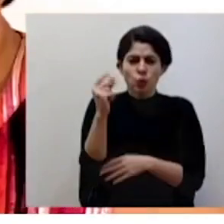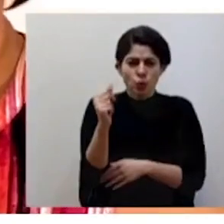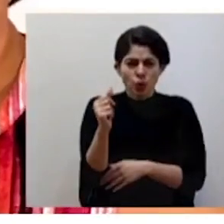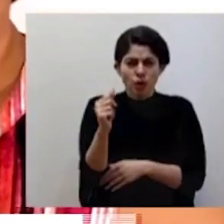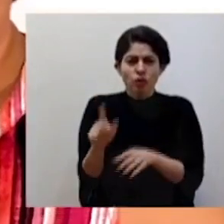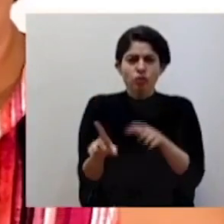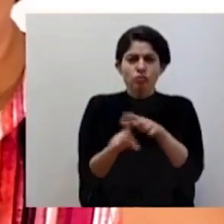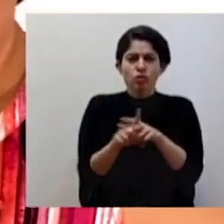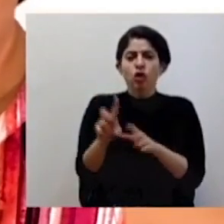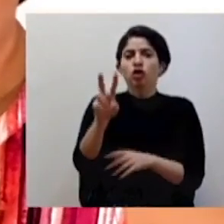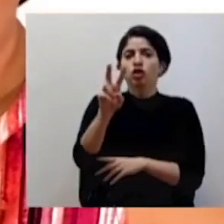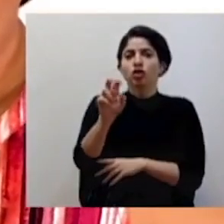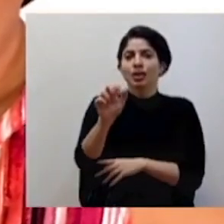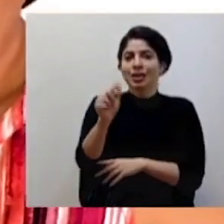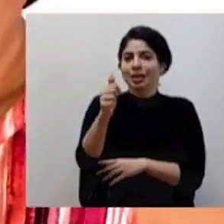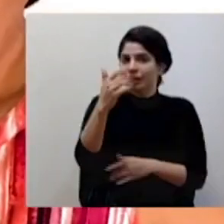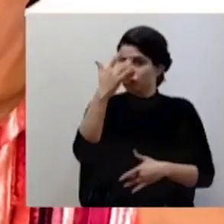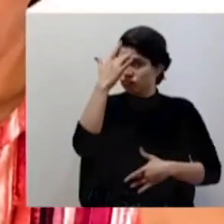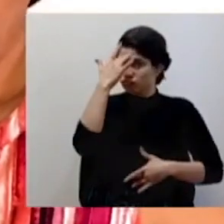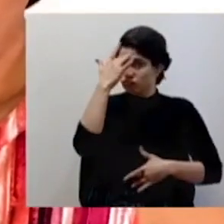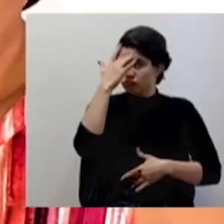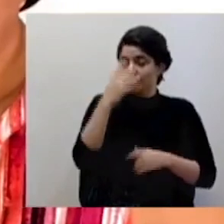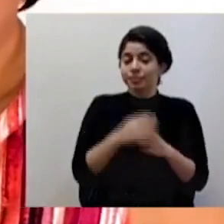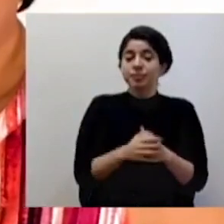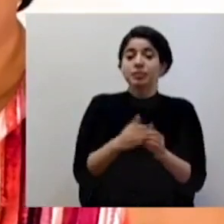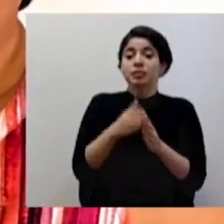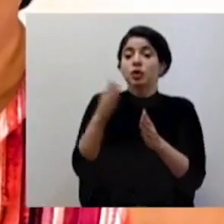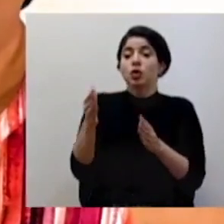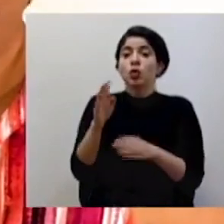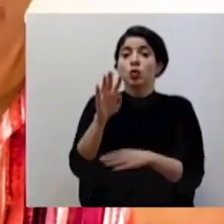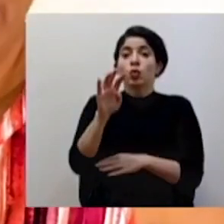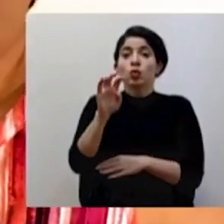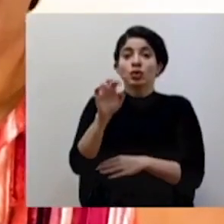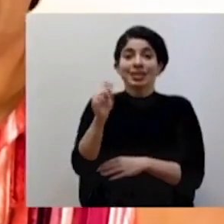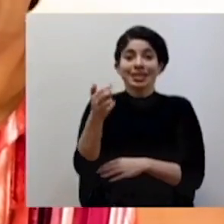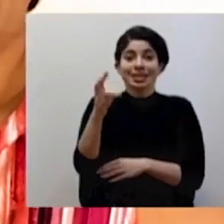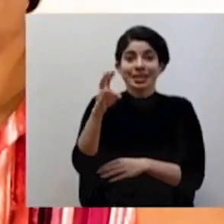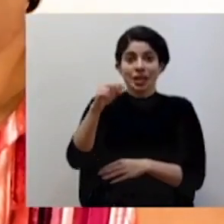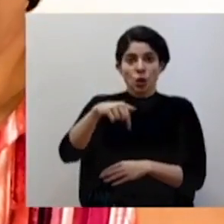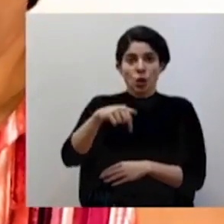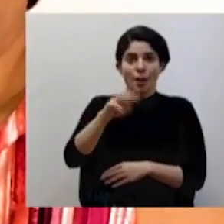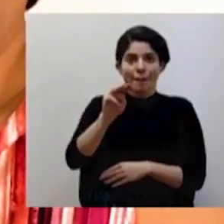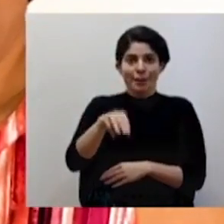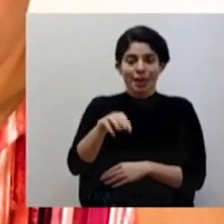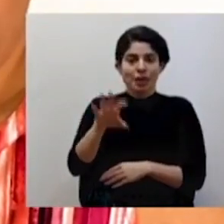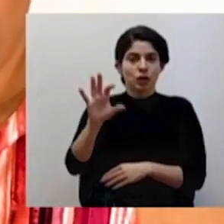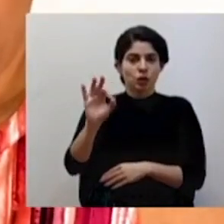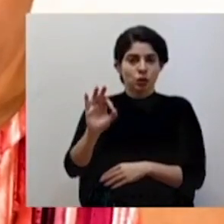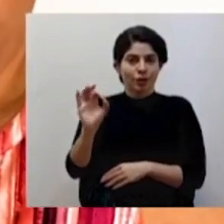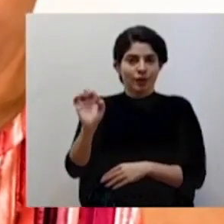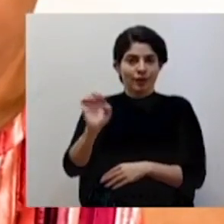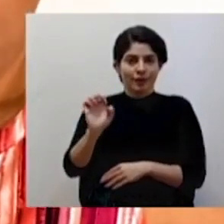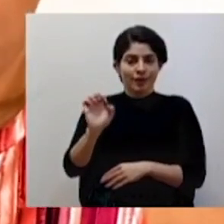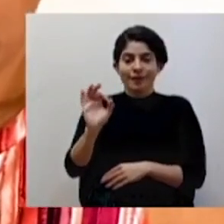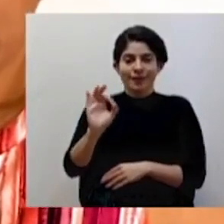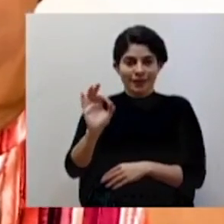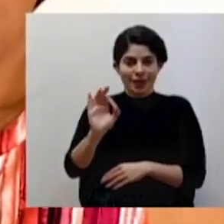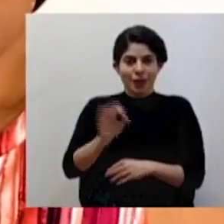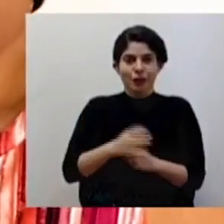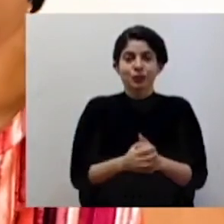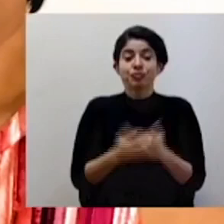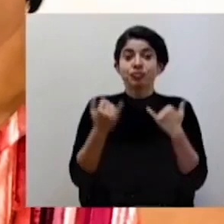registraron 210 casos y 417 casos para hoy martes 9 de febrero,